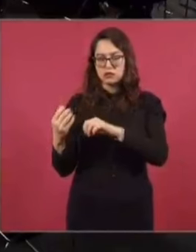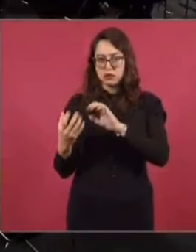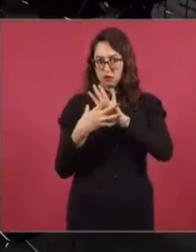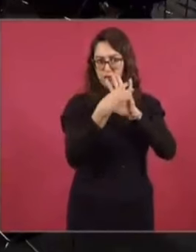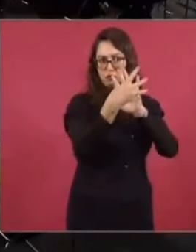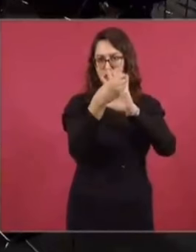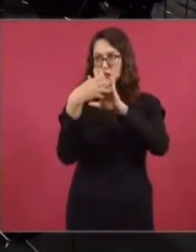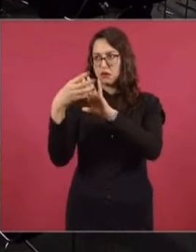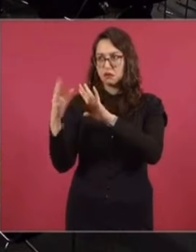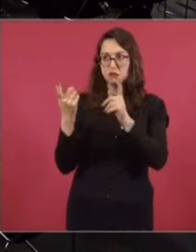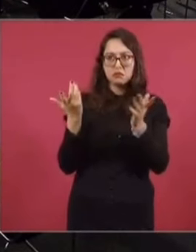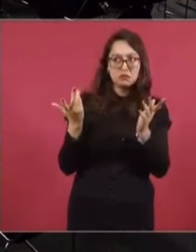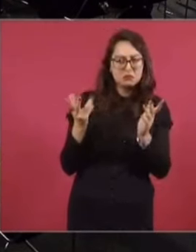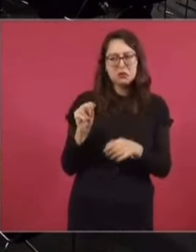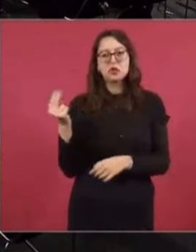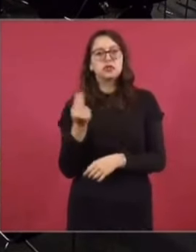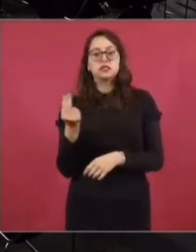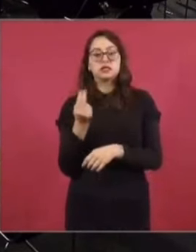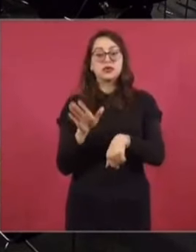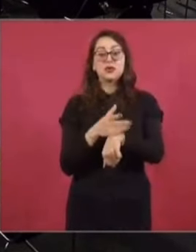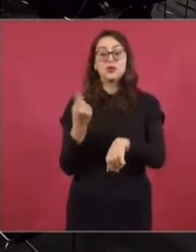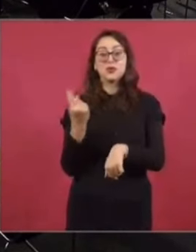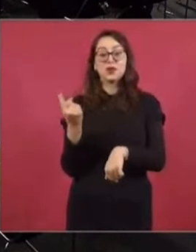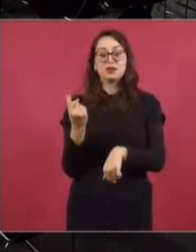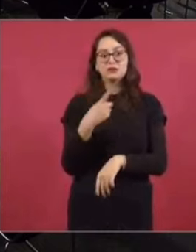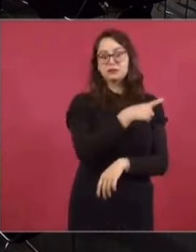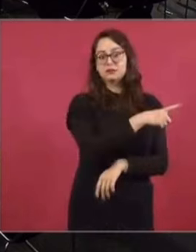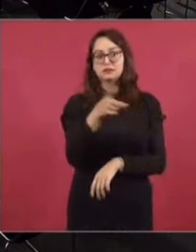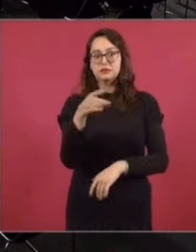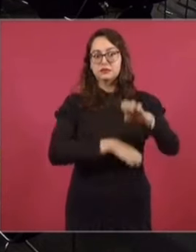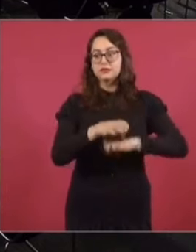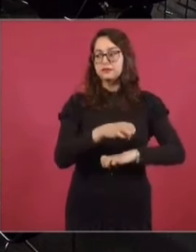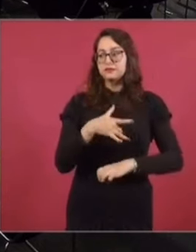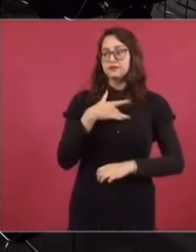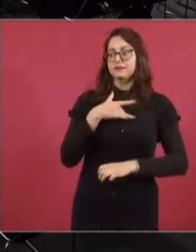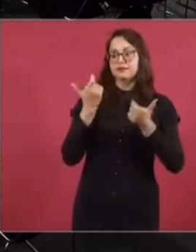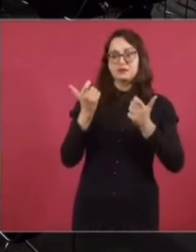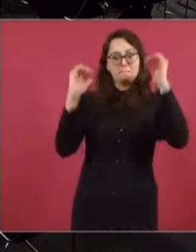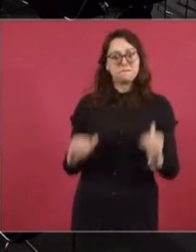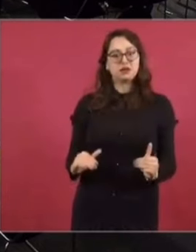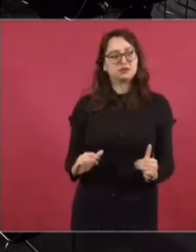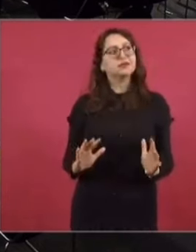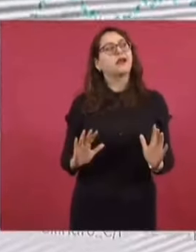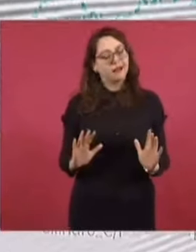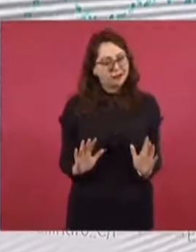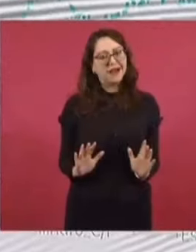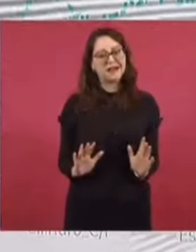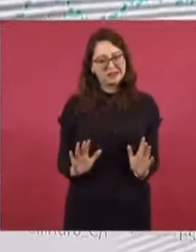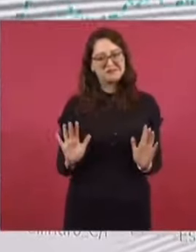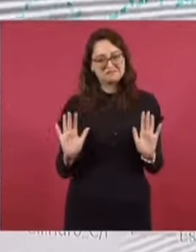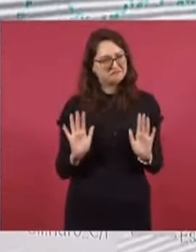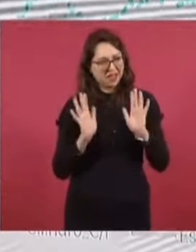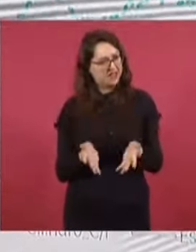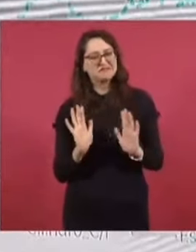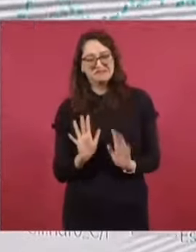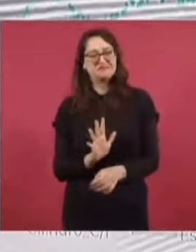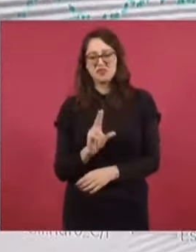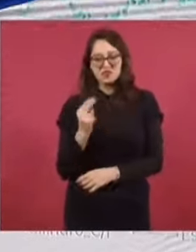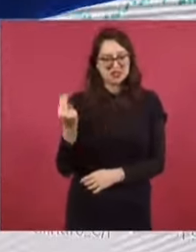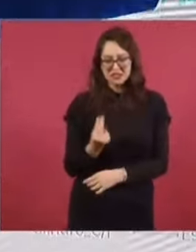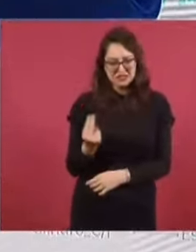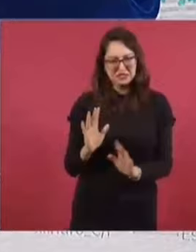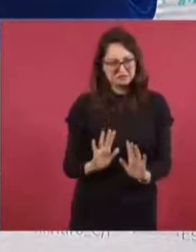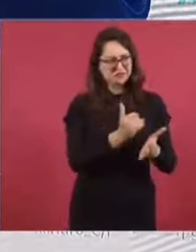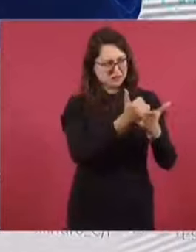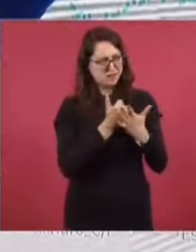al momento que se creó gas, bienestar, las gaseras y distribuidores nos